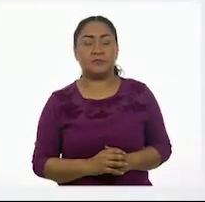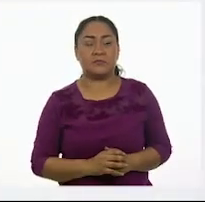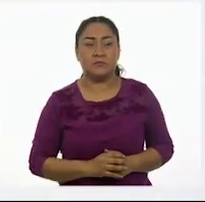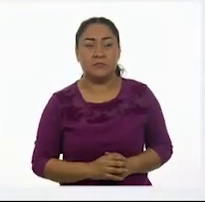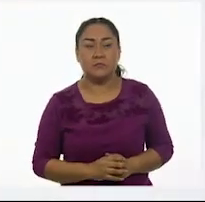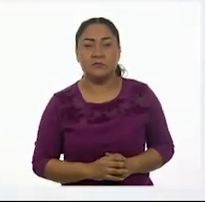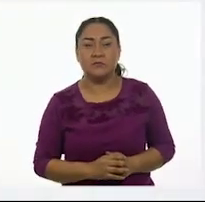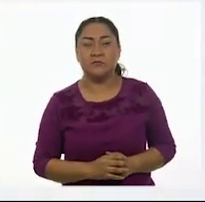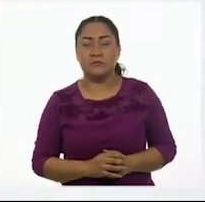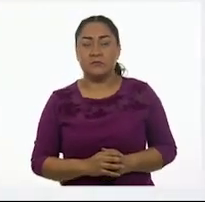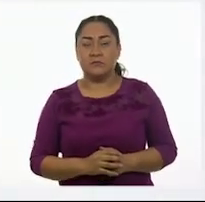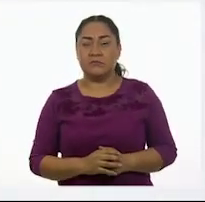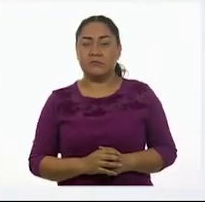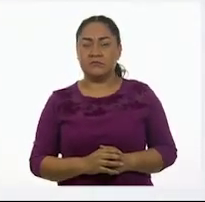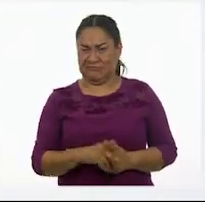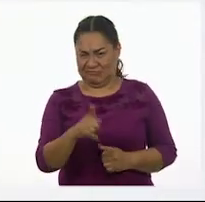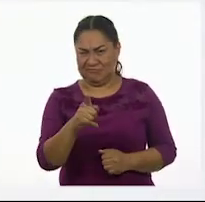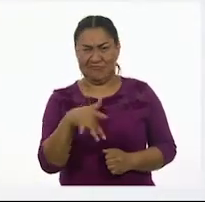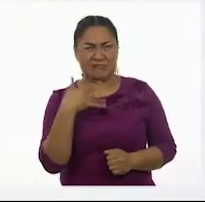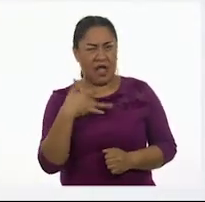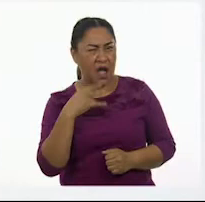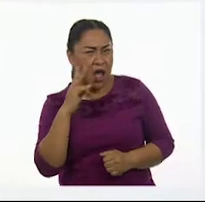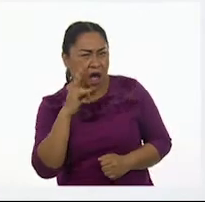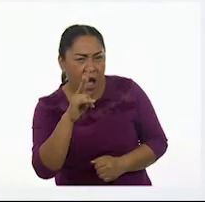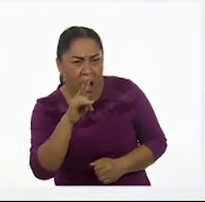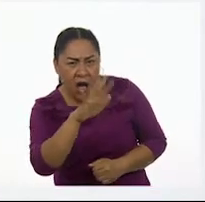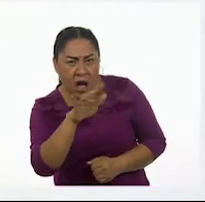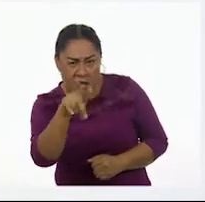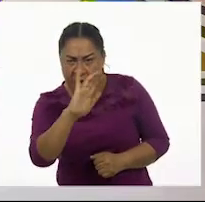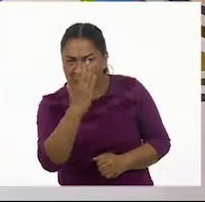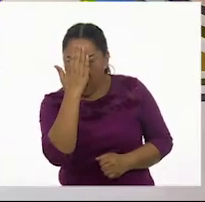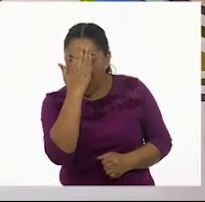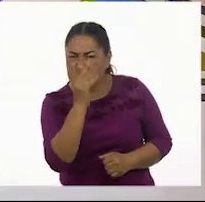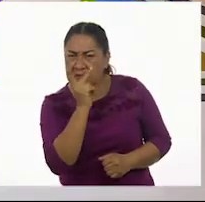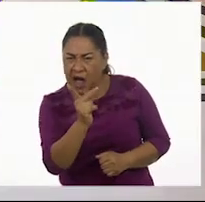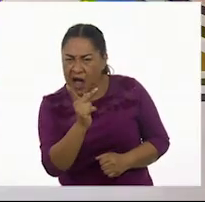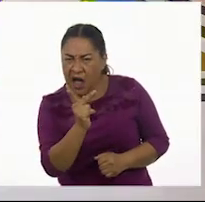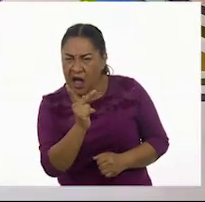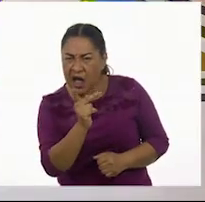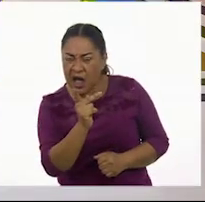¿Alguna vez han escuchado la palabra invalidez? Sí.